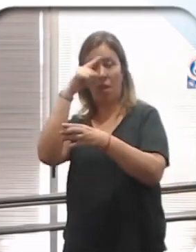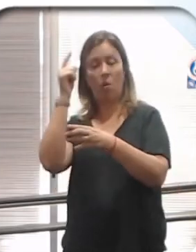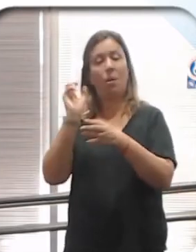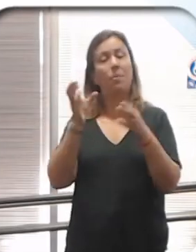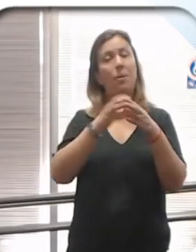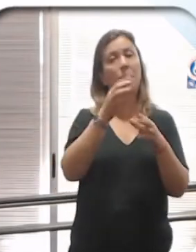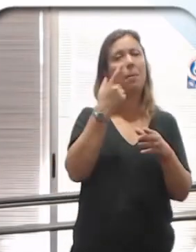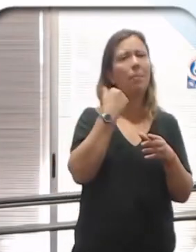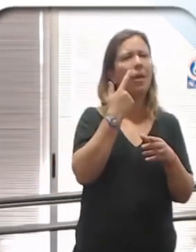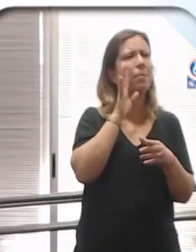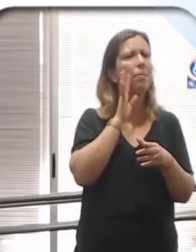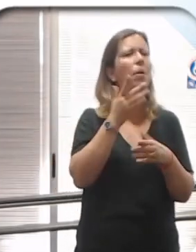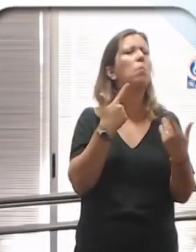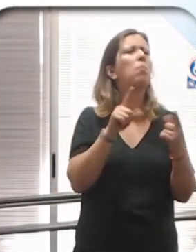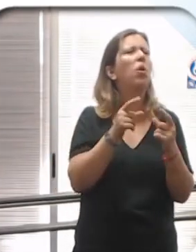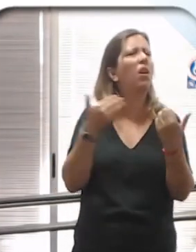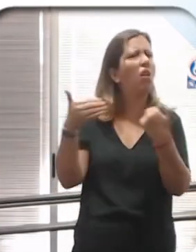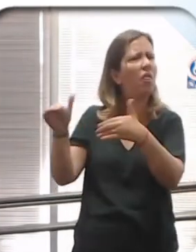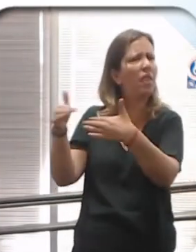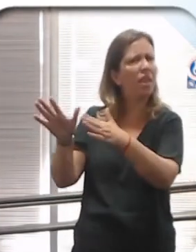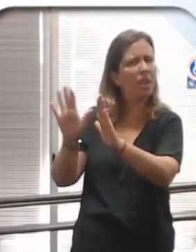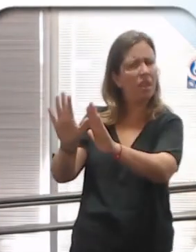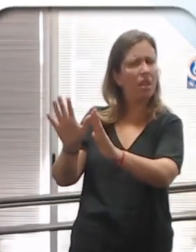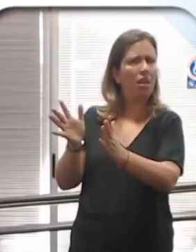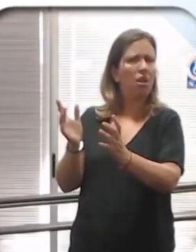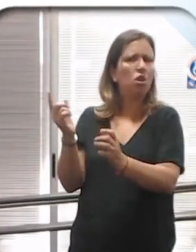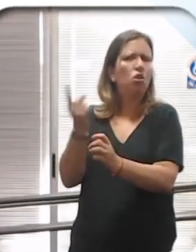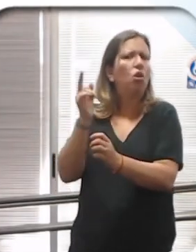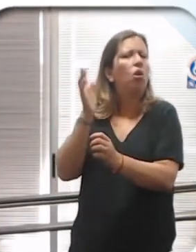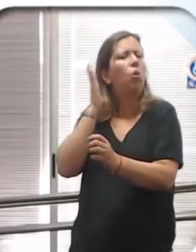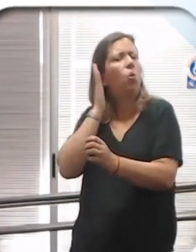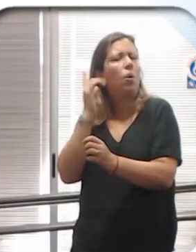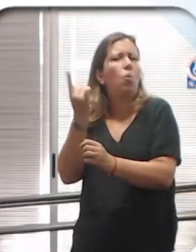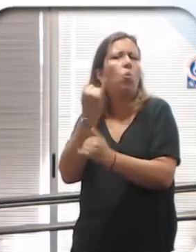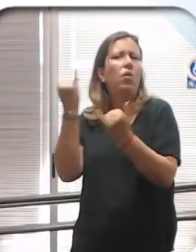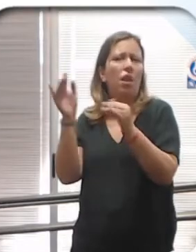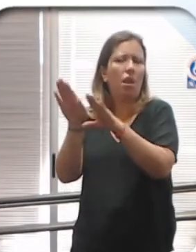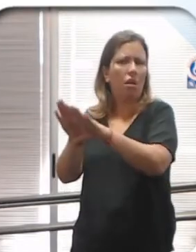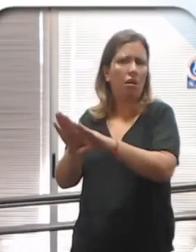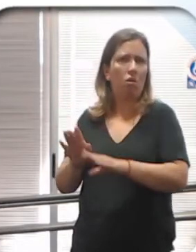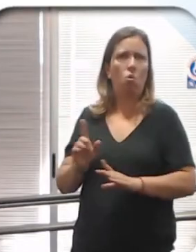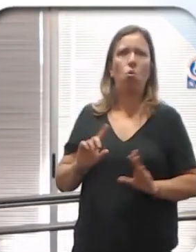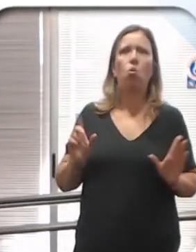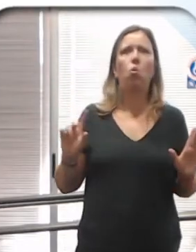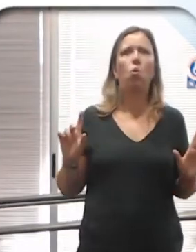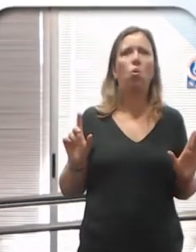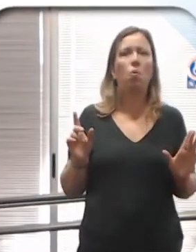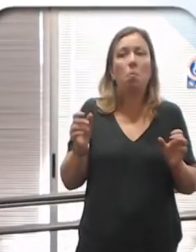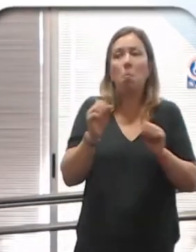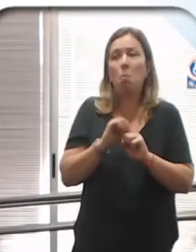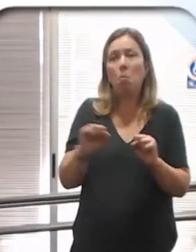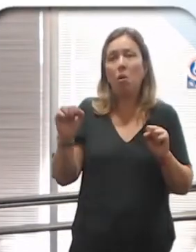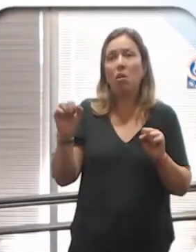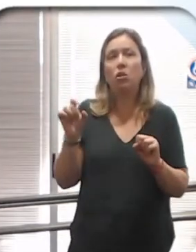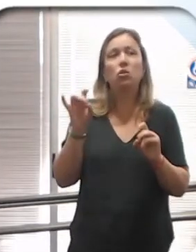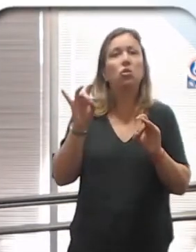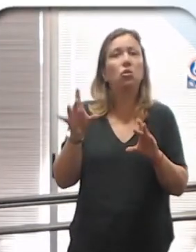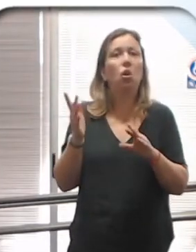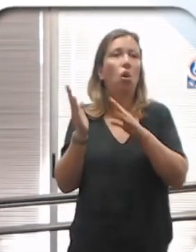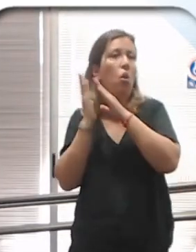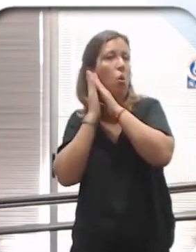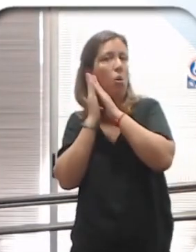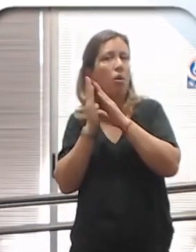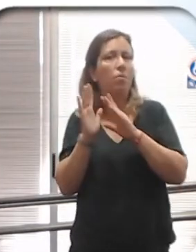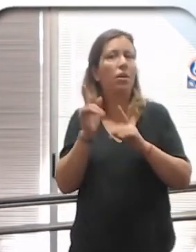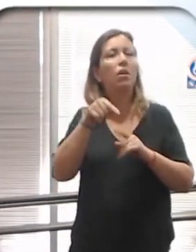en donde, ¿y por qué no los dejas que se queden a dormir? No, porque mirá, sí, pero capaz que lo único que hacen es